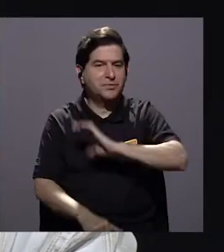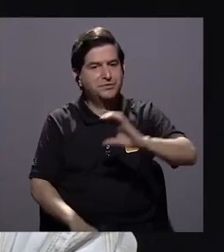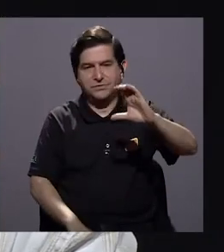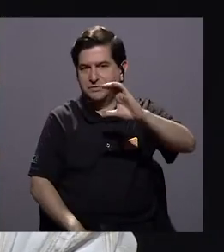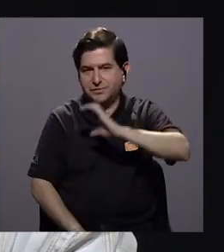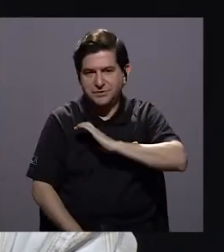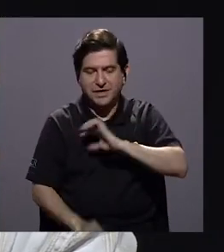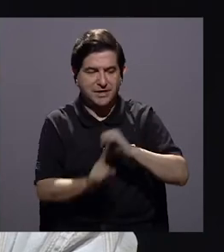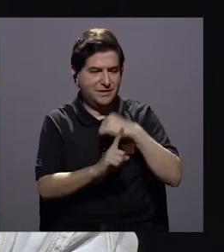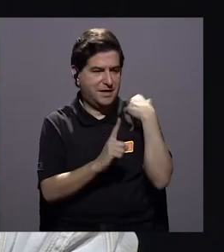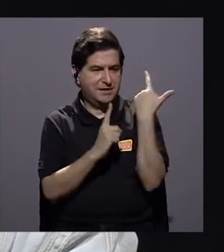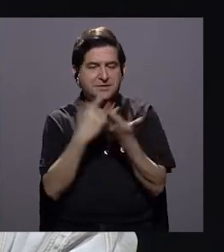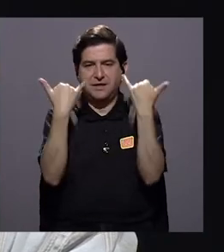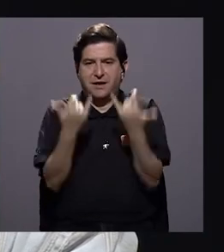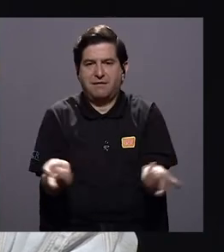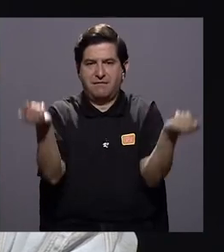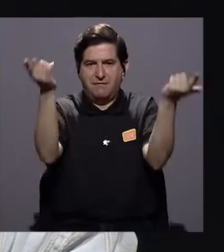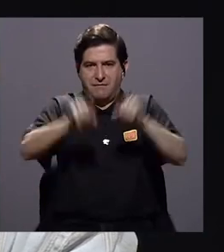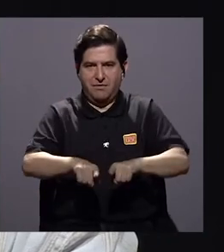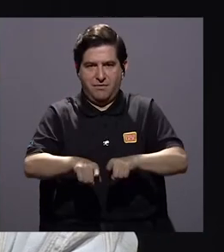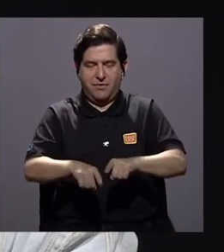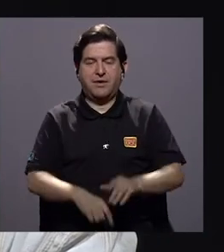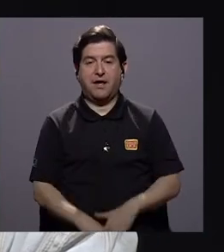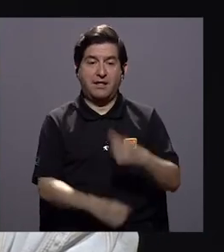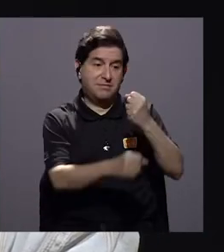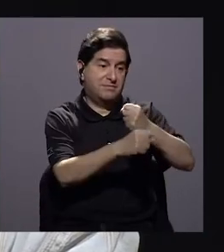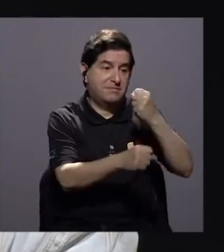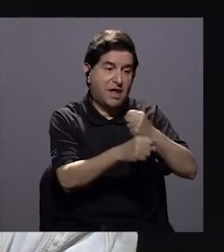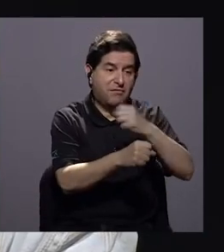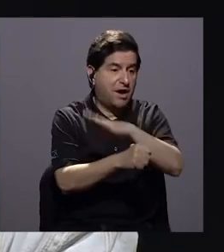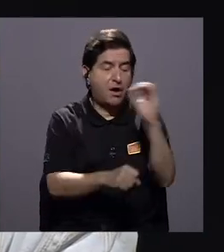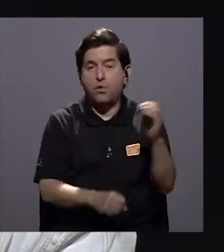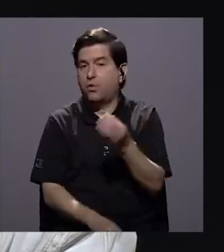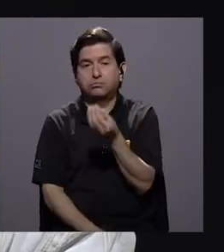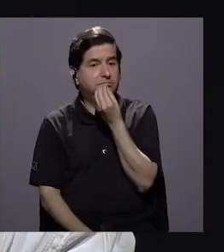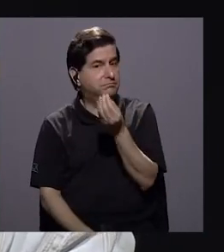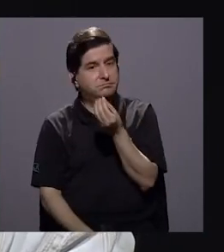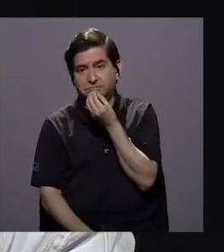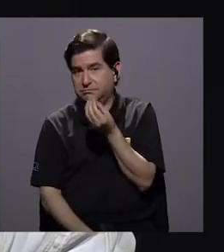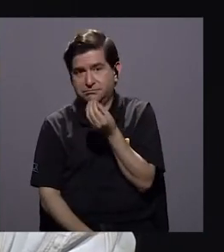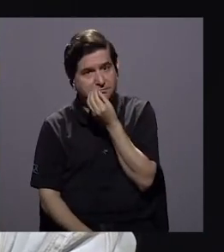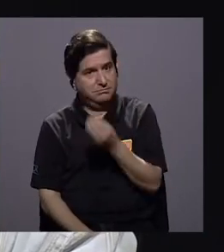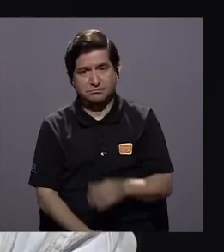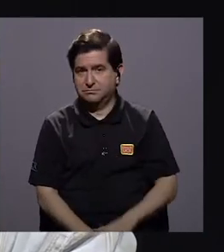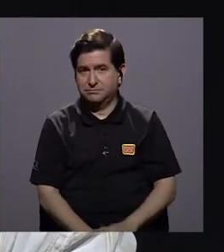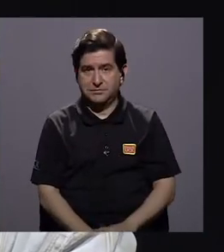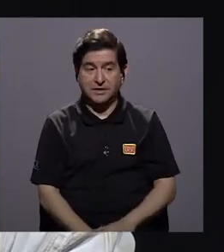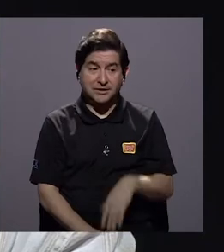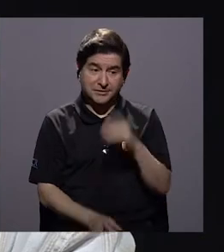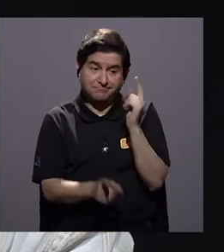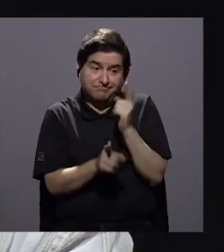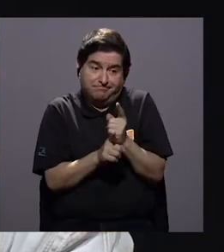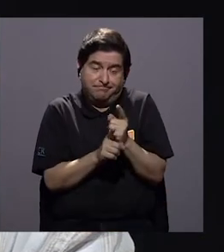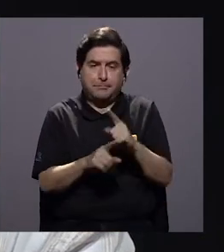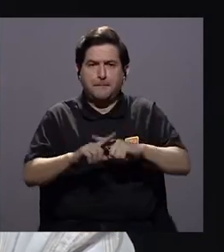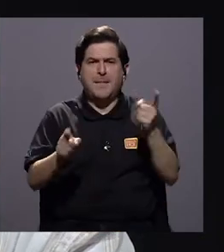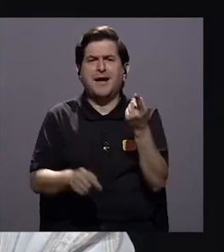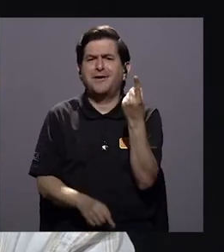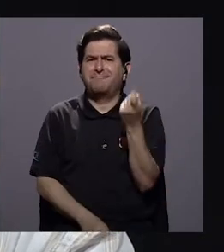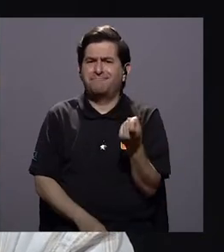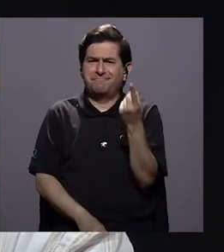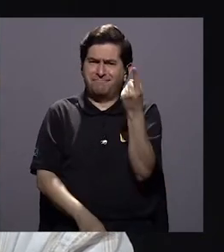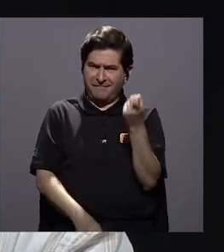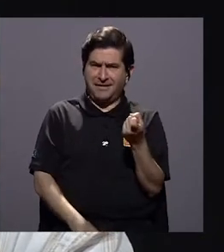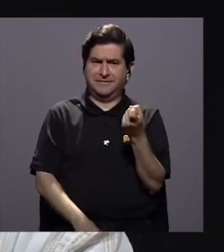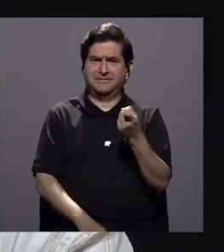característica social que se está dando, que es que o se trabaja o no se come. Es efectivo. Pero creo que ha